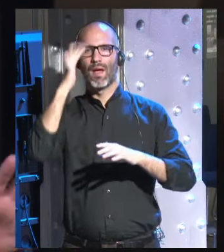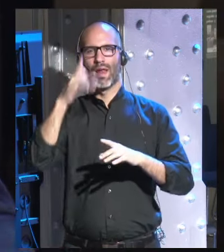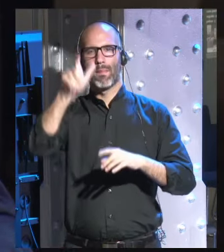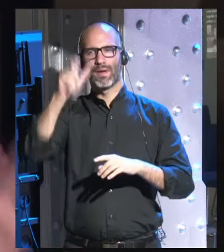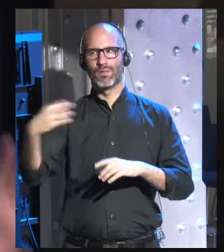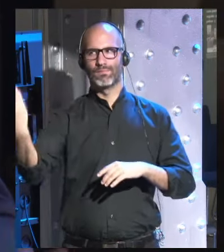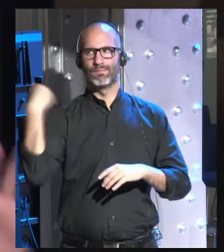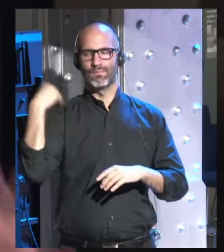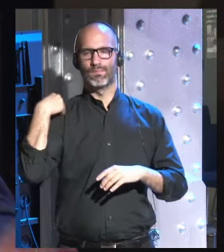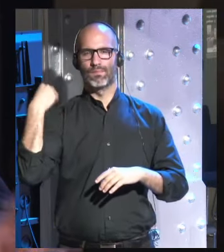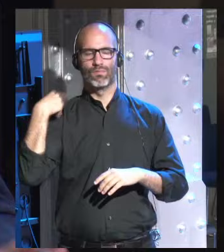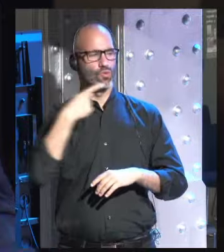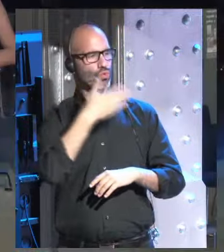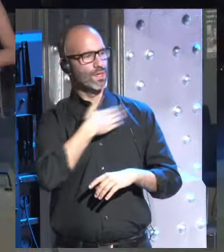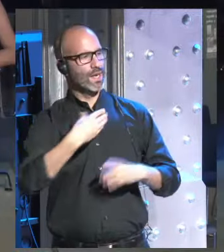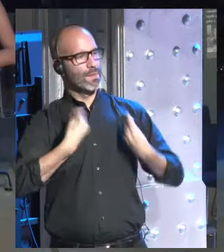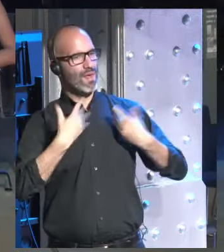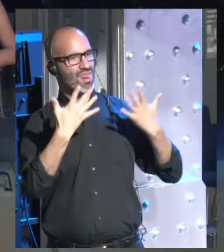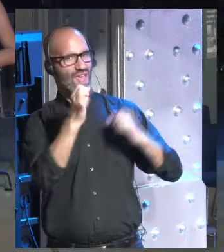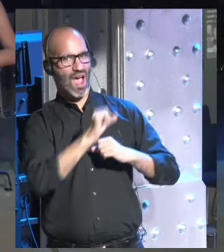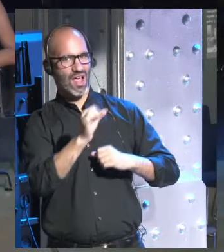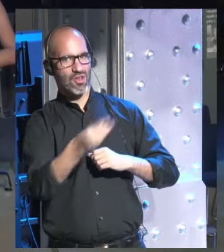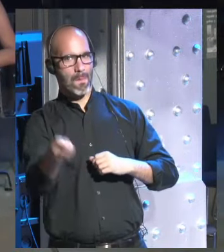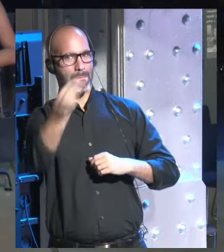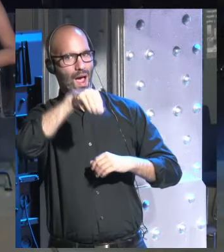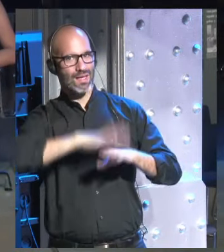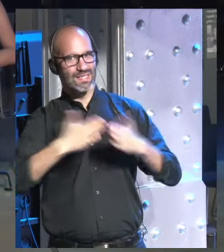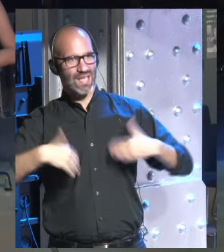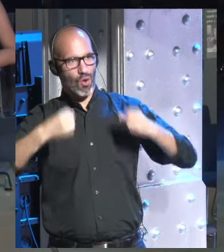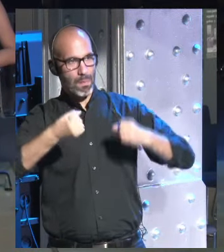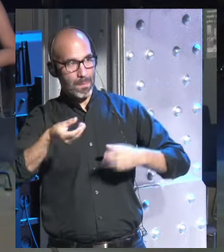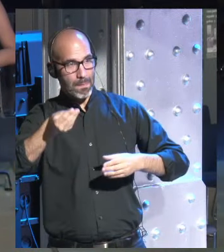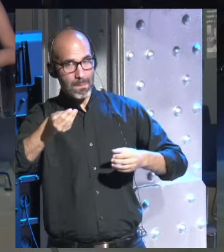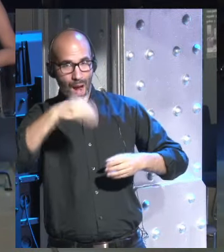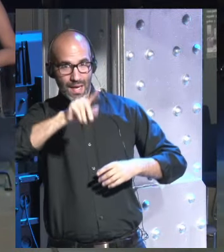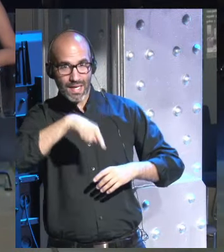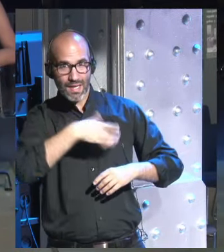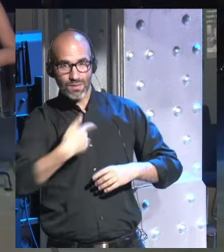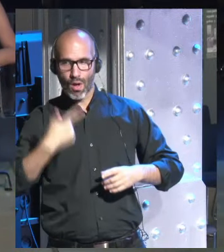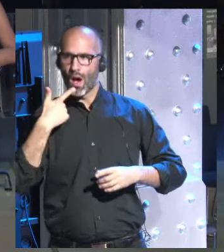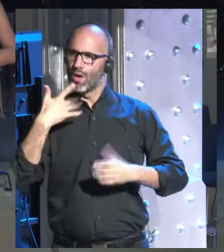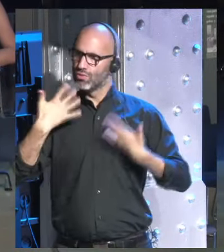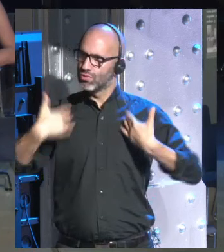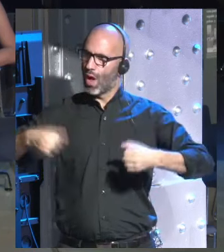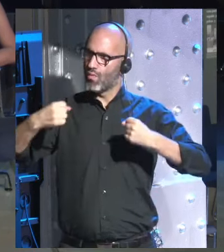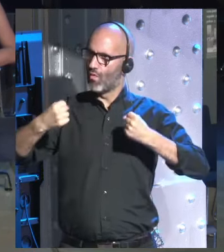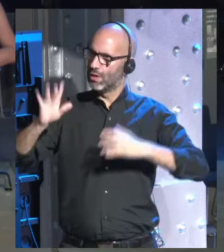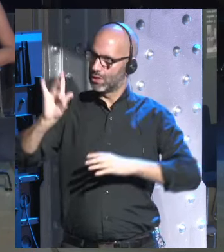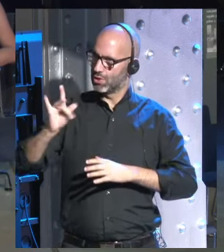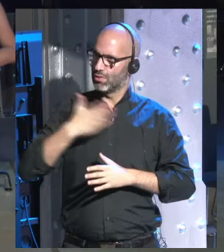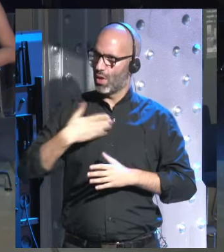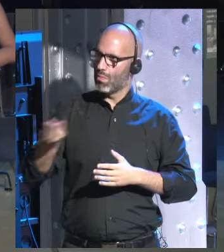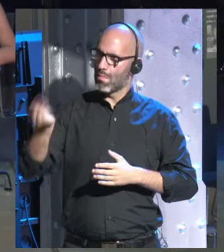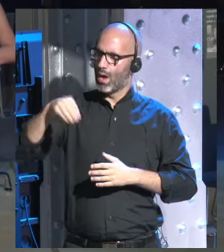años más con buena salud? gozando de buena salud la enorme mayoría de gente diría pues sí la verdad que sí